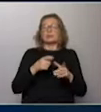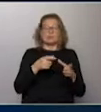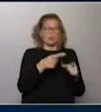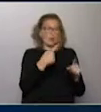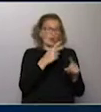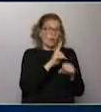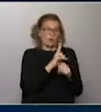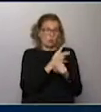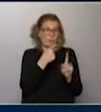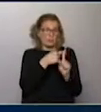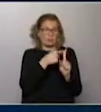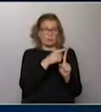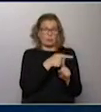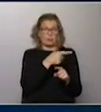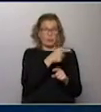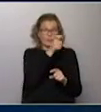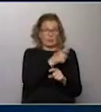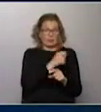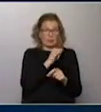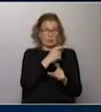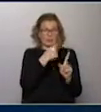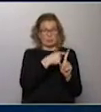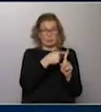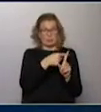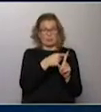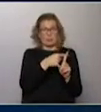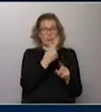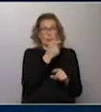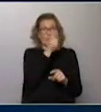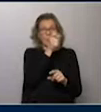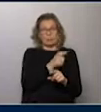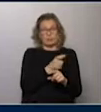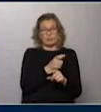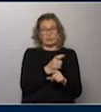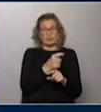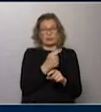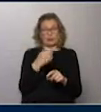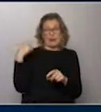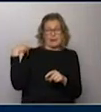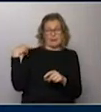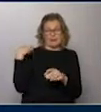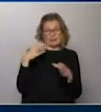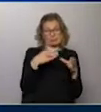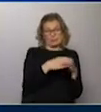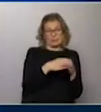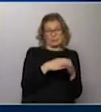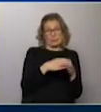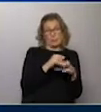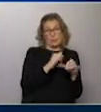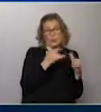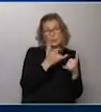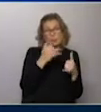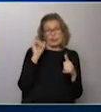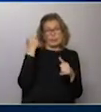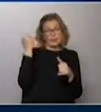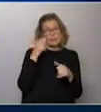ningún control positivo. Uno de los jugadores que dio positivo es Pichud, Iván Pichud, que es lateral y uno de los capitanes del equipo. Estamos hablando de un jugador importante. El otro es